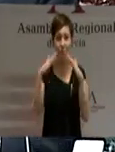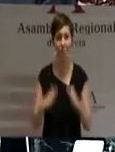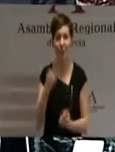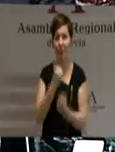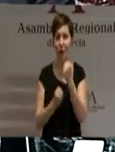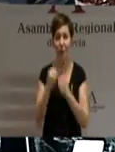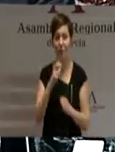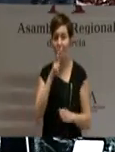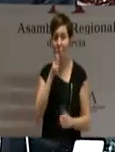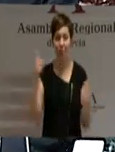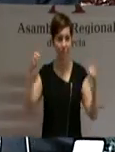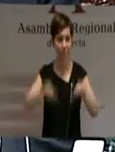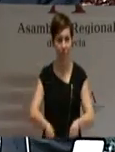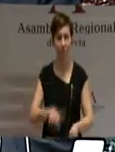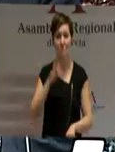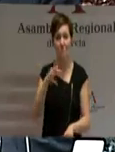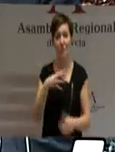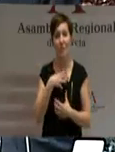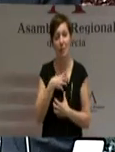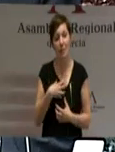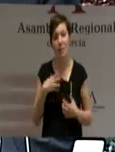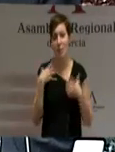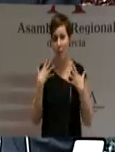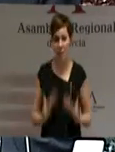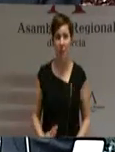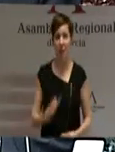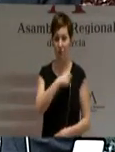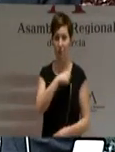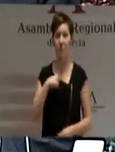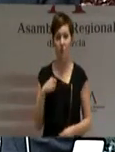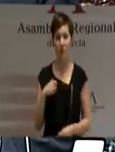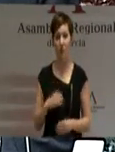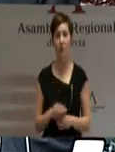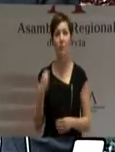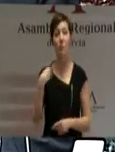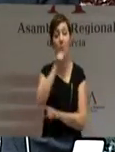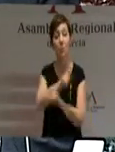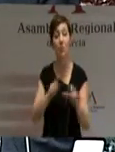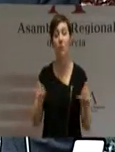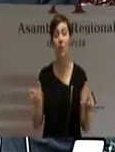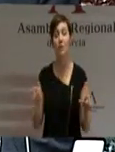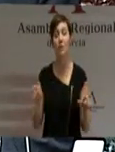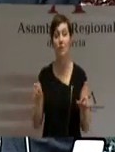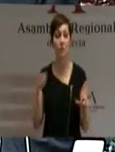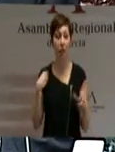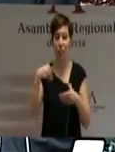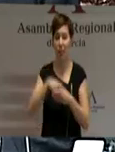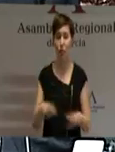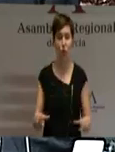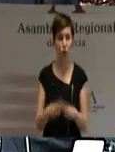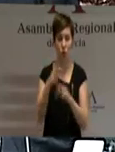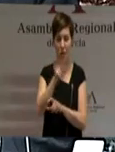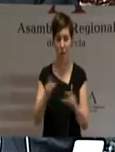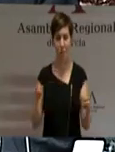lo que es peor, a su desesperación personal. Estas personas forman también parte del tejido social regional